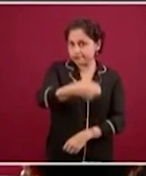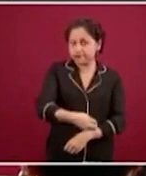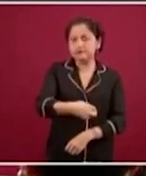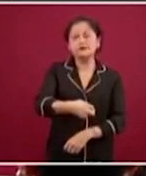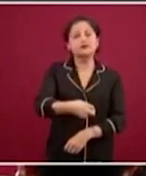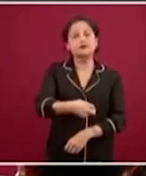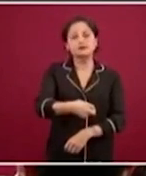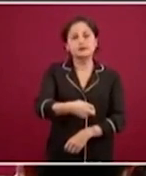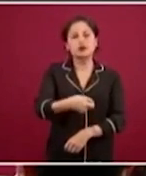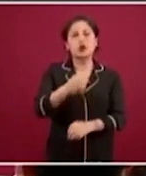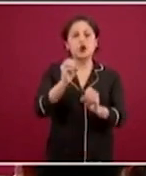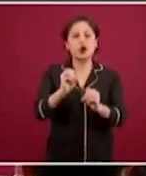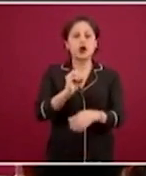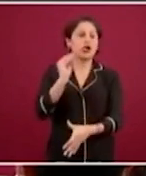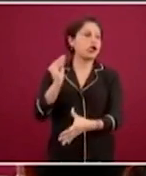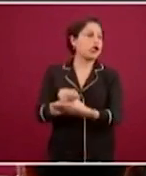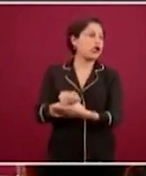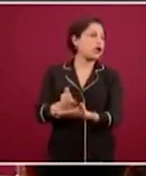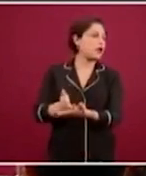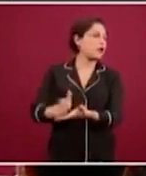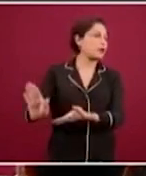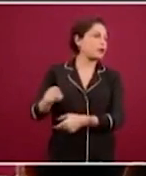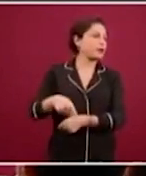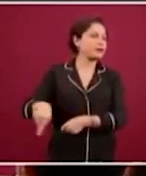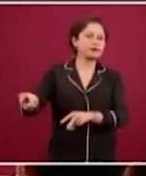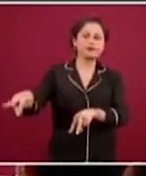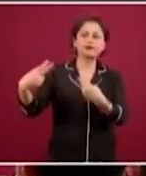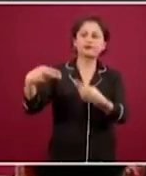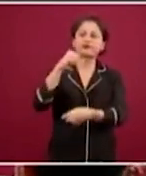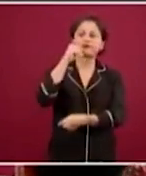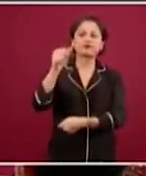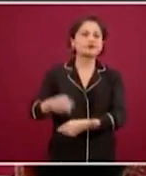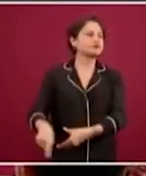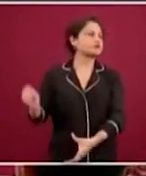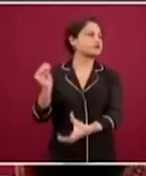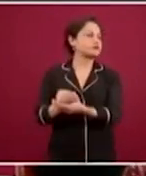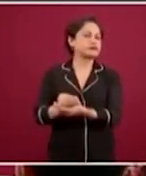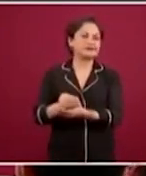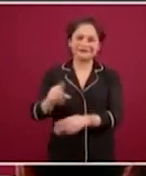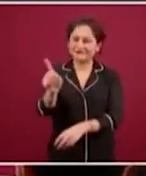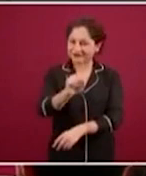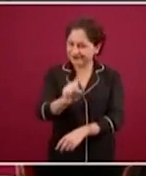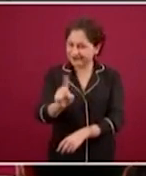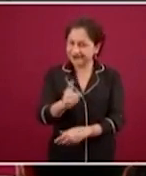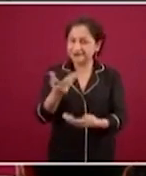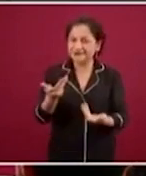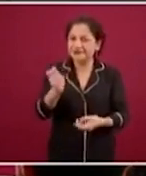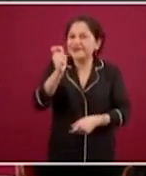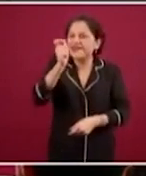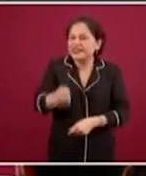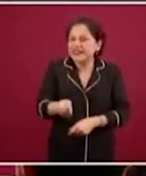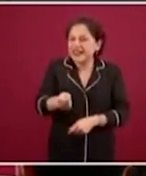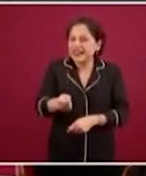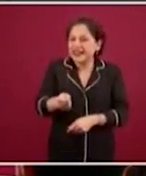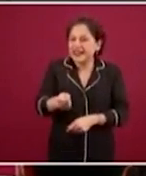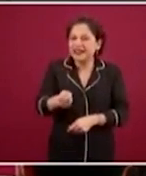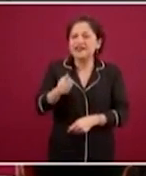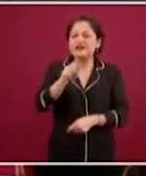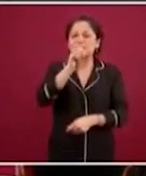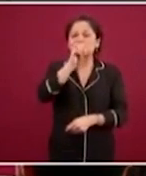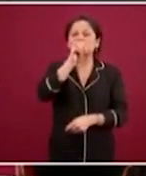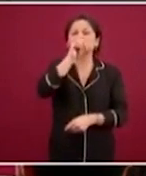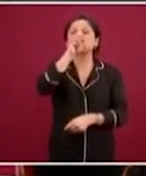ignora a tu amigo, o a tu vecino, o a tu pariente. Nos referimos a que lo que tenemos que evitar es que estas gotitas